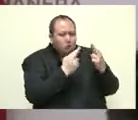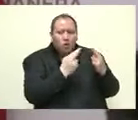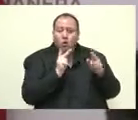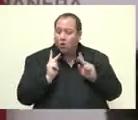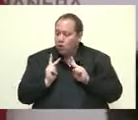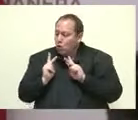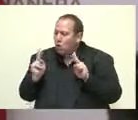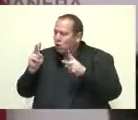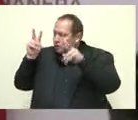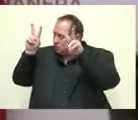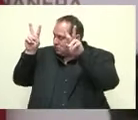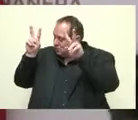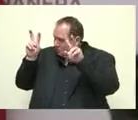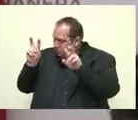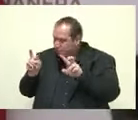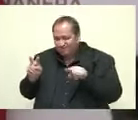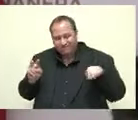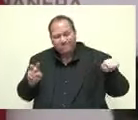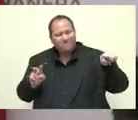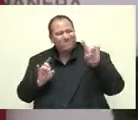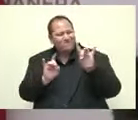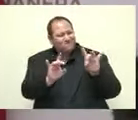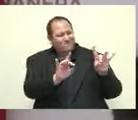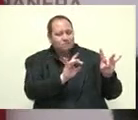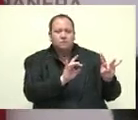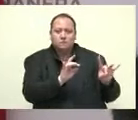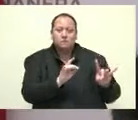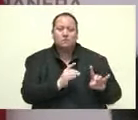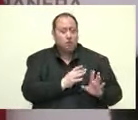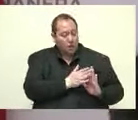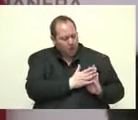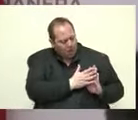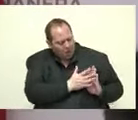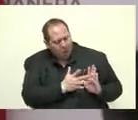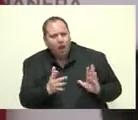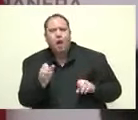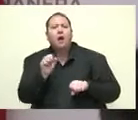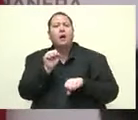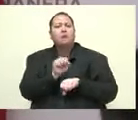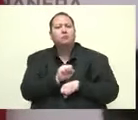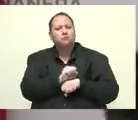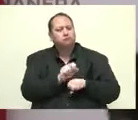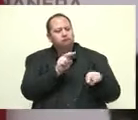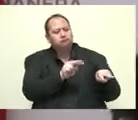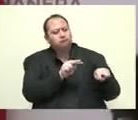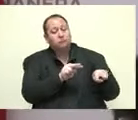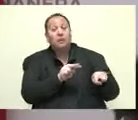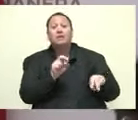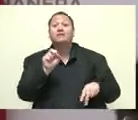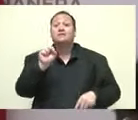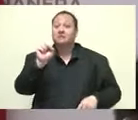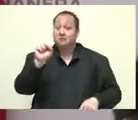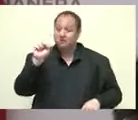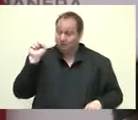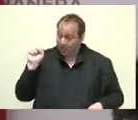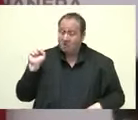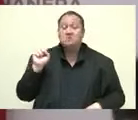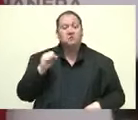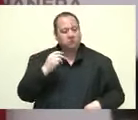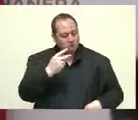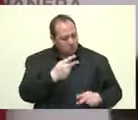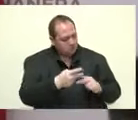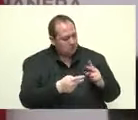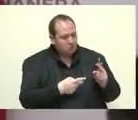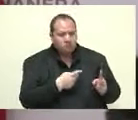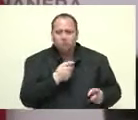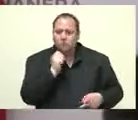todos los temas en relación a estos sucesos. Durante toda la semana estuvimos al pendiente, el día sábado también lo estuvimos,